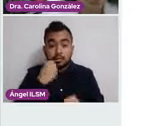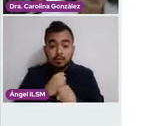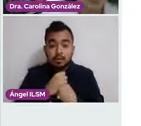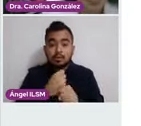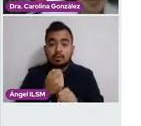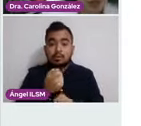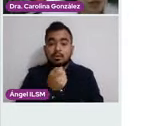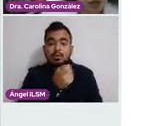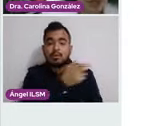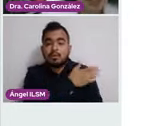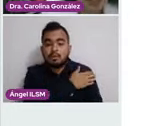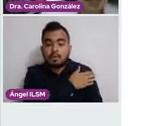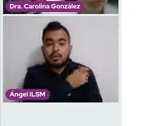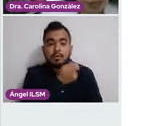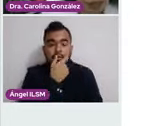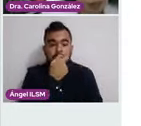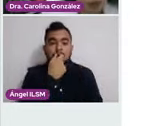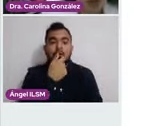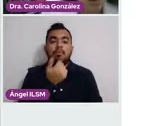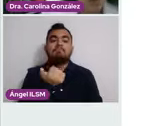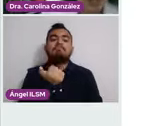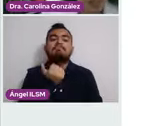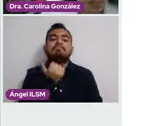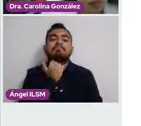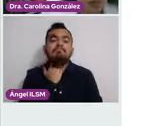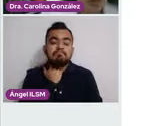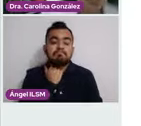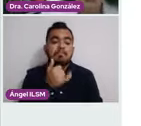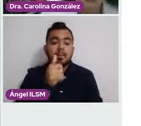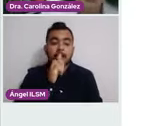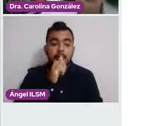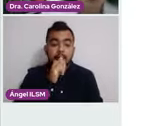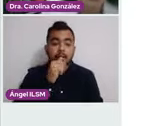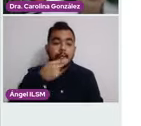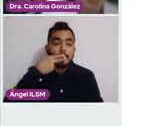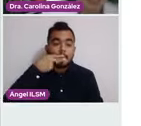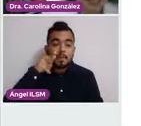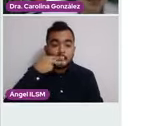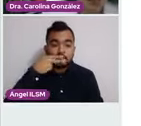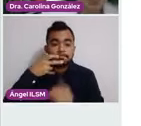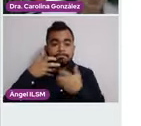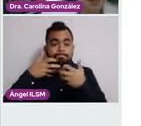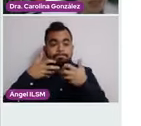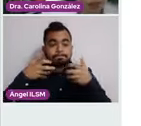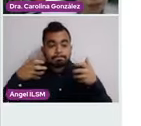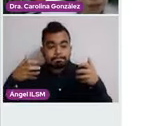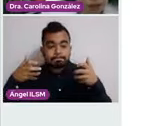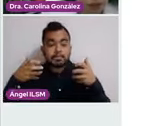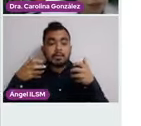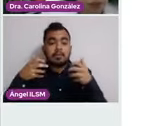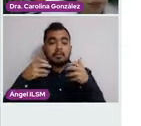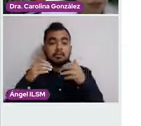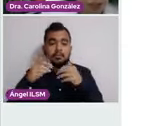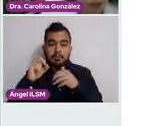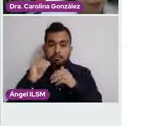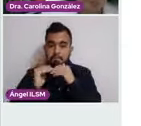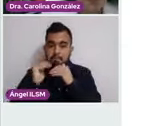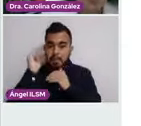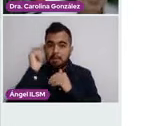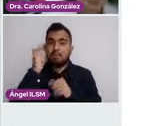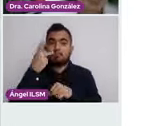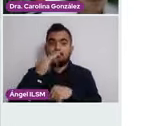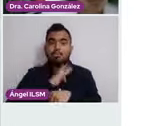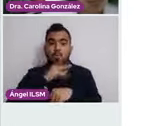riesgo. El alcohol, el tabaquismo, la obesidad con un índice mayor a 30 también se considera factor de